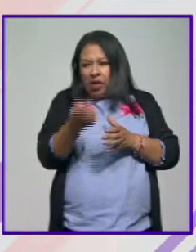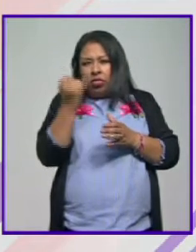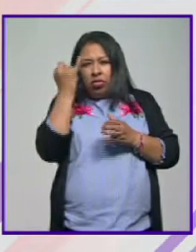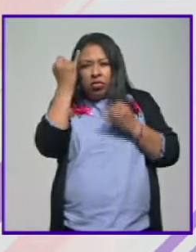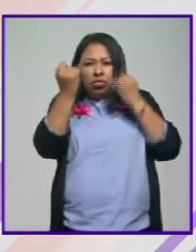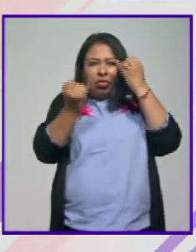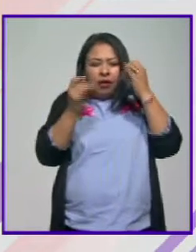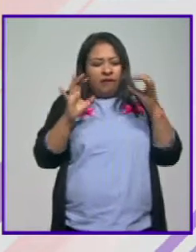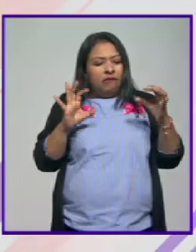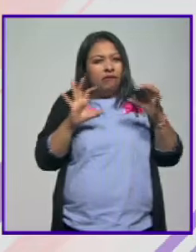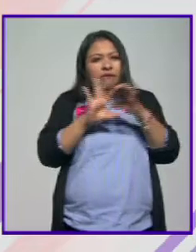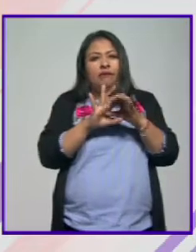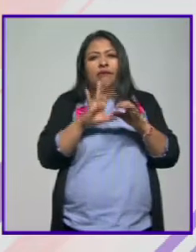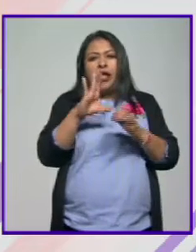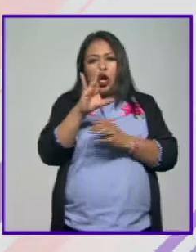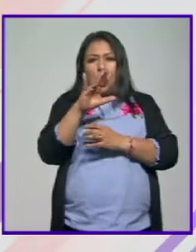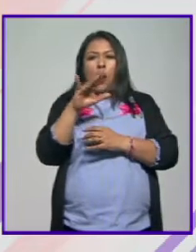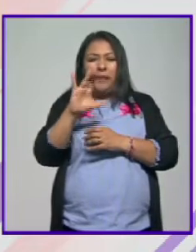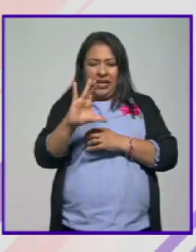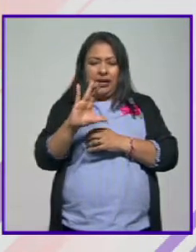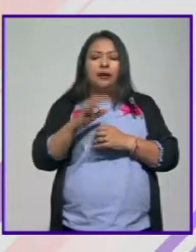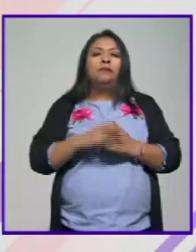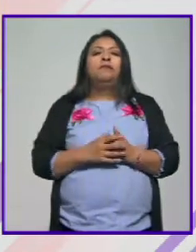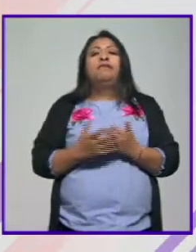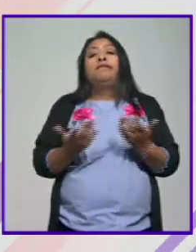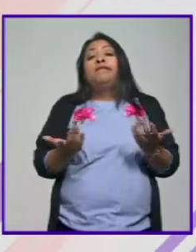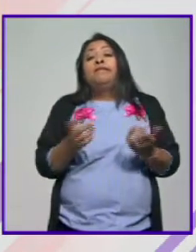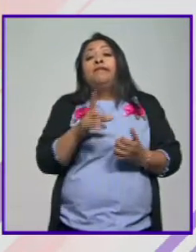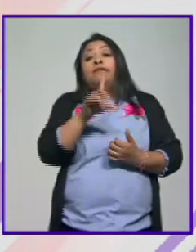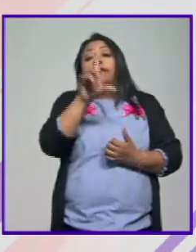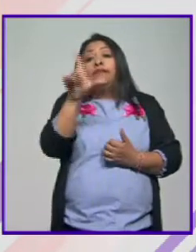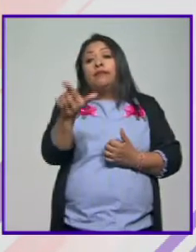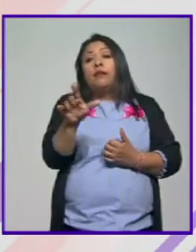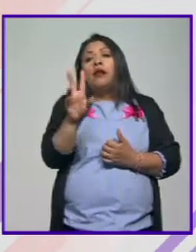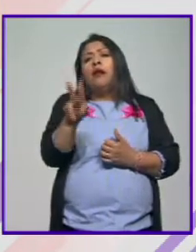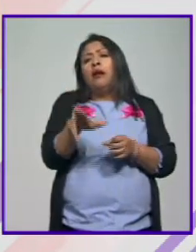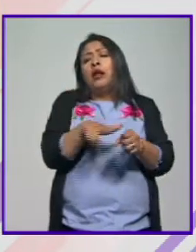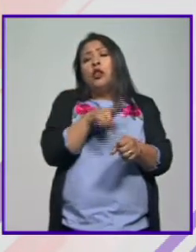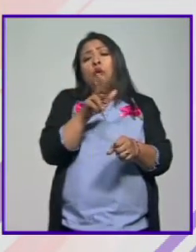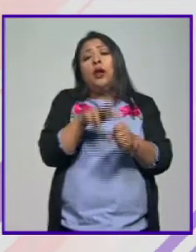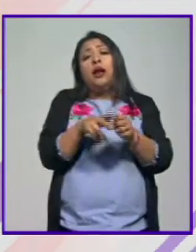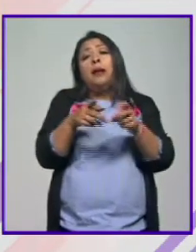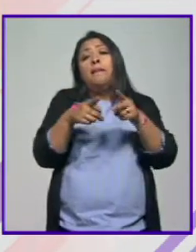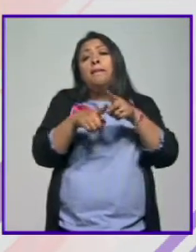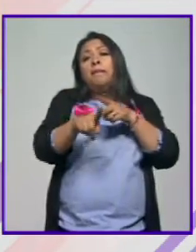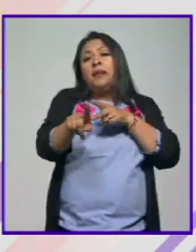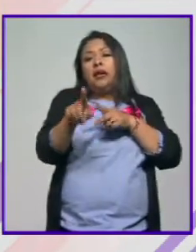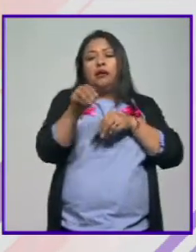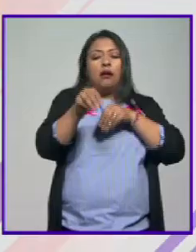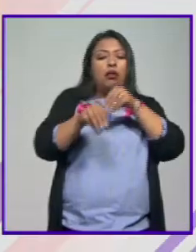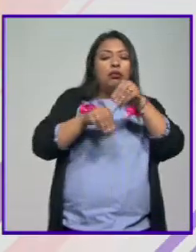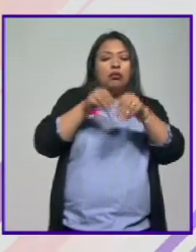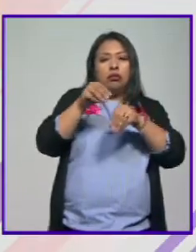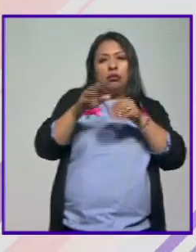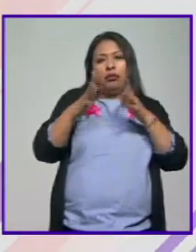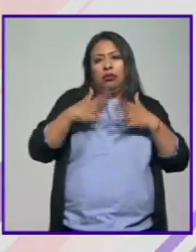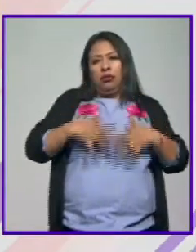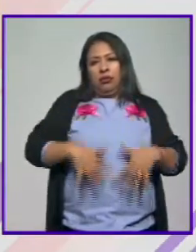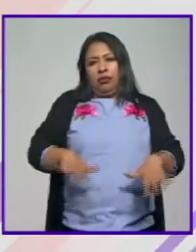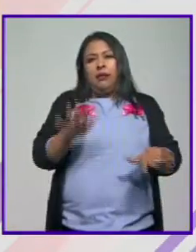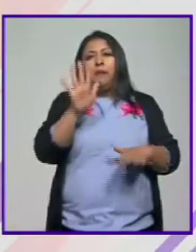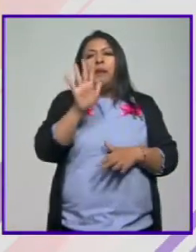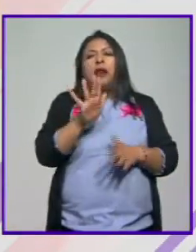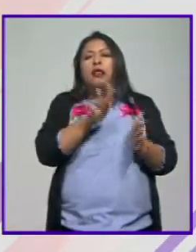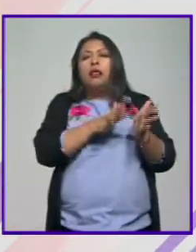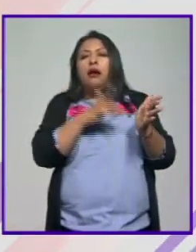efectivamente muy ligado muy ligado al cómic este pues fue de donde muy naturalmente surgió la estética ¿no? este digamos un poco